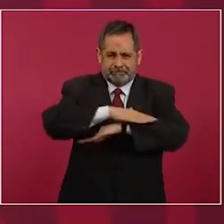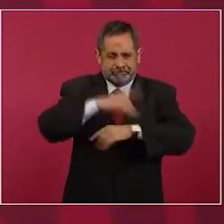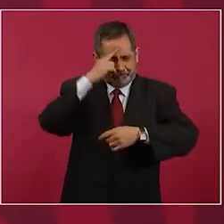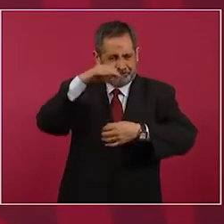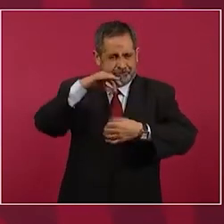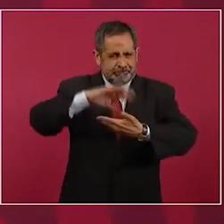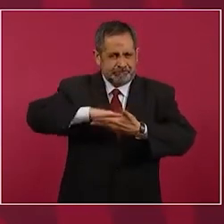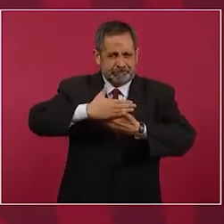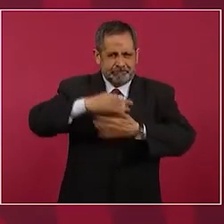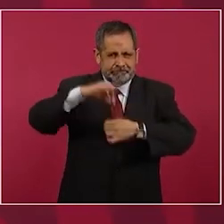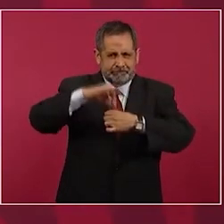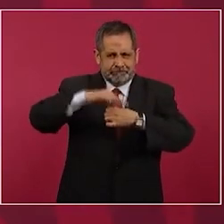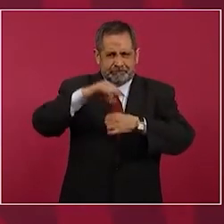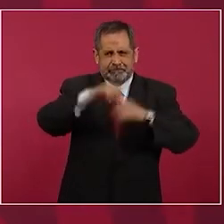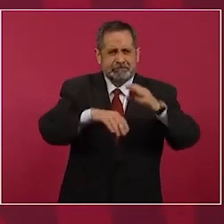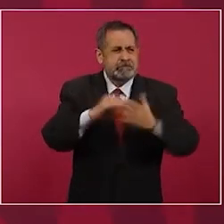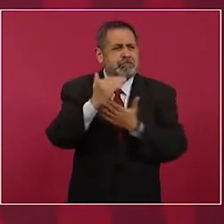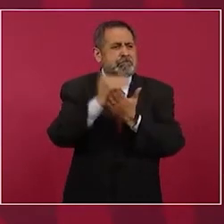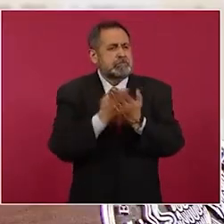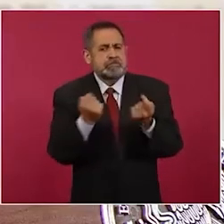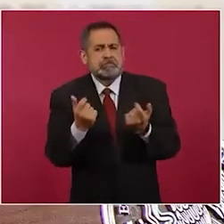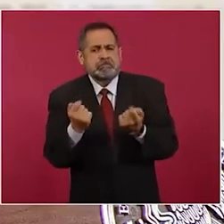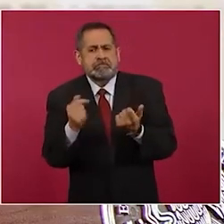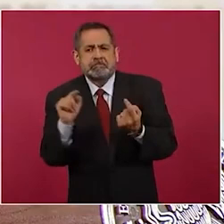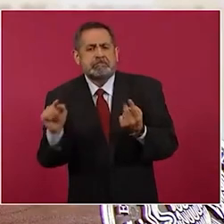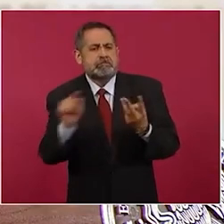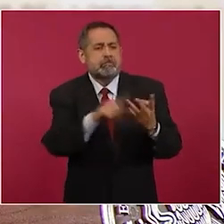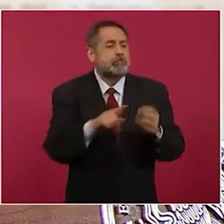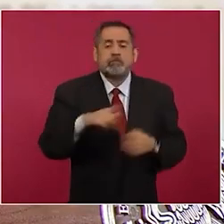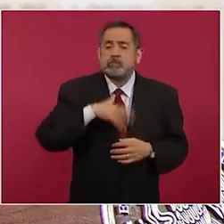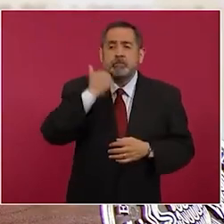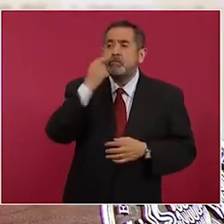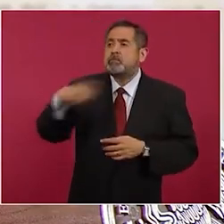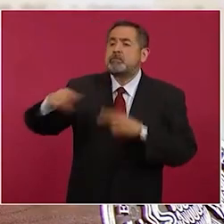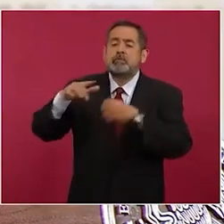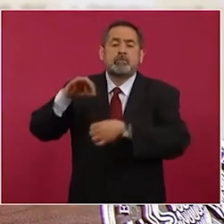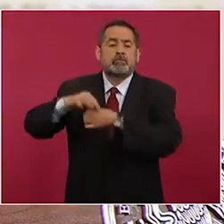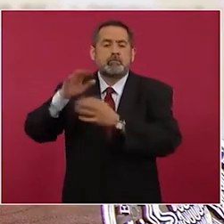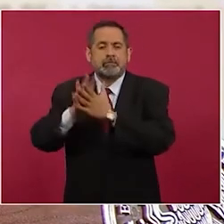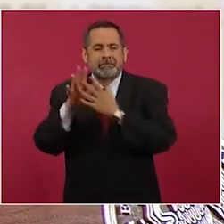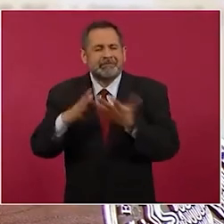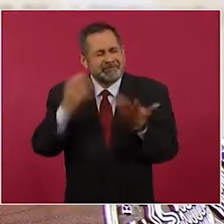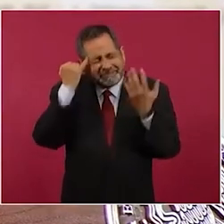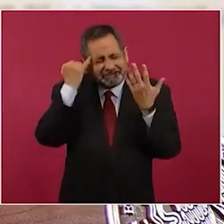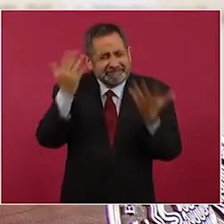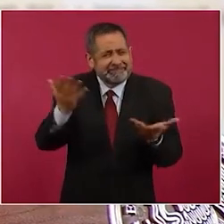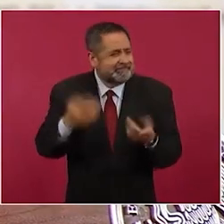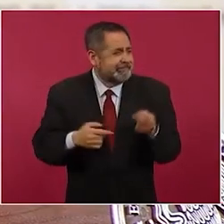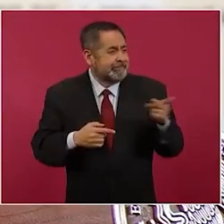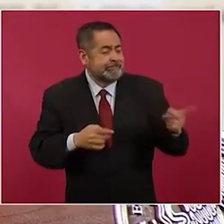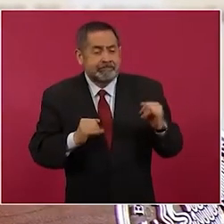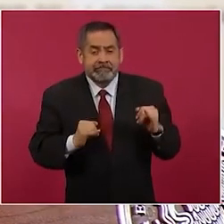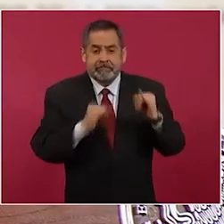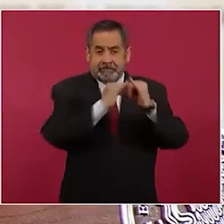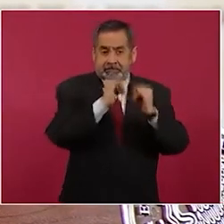porque no quieren que la gente participe imagínense un instituto que supuestamente debe